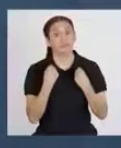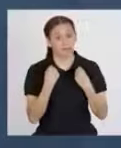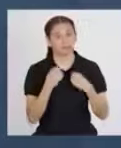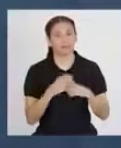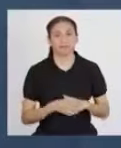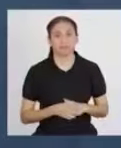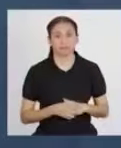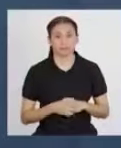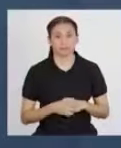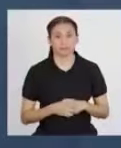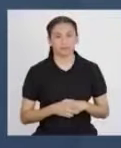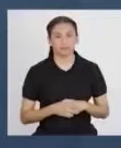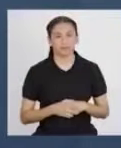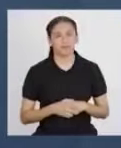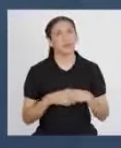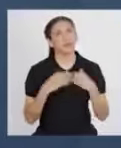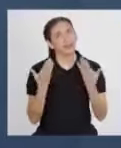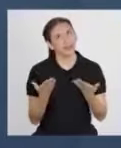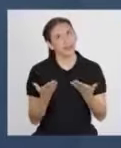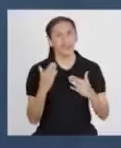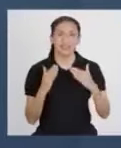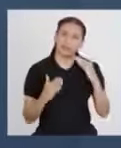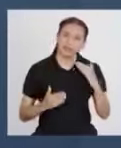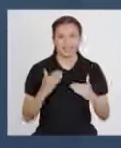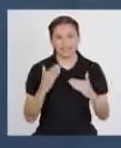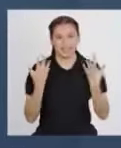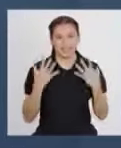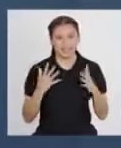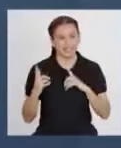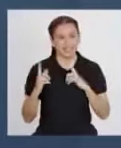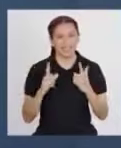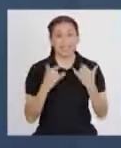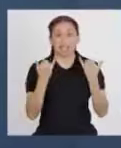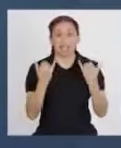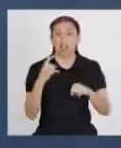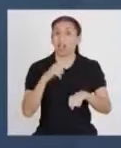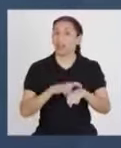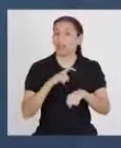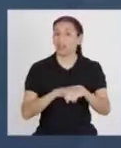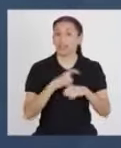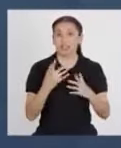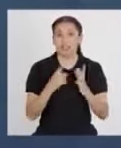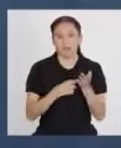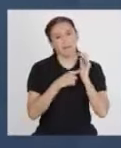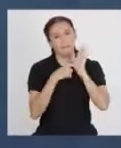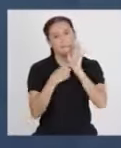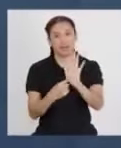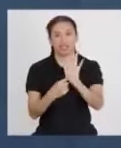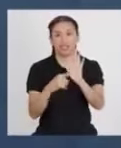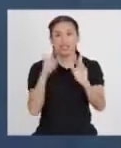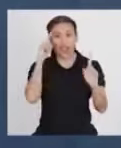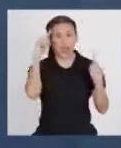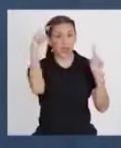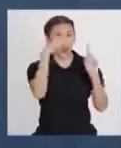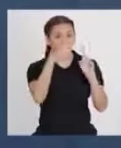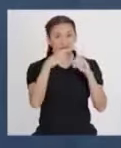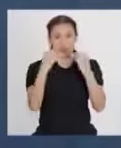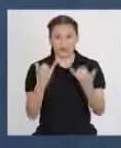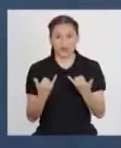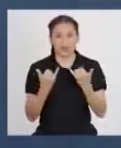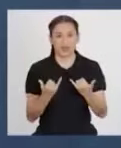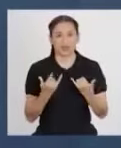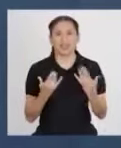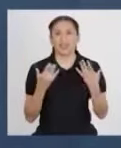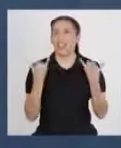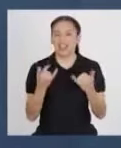¡Ah! Bueno, querida Macabot, ha llegado el momento de presentar el propósito